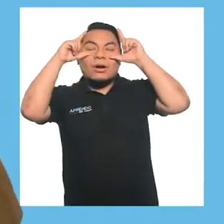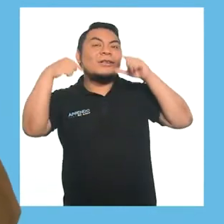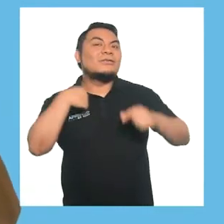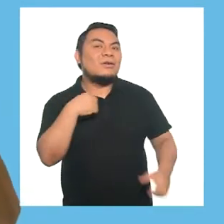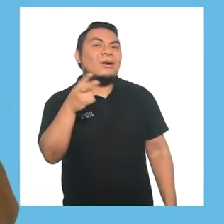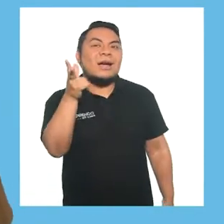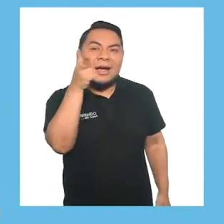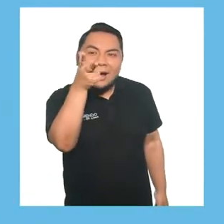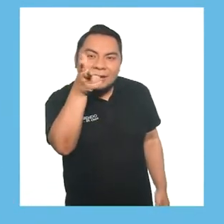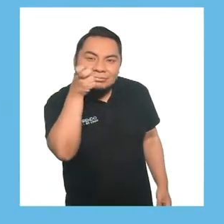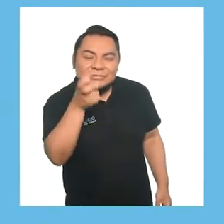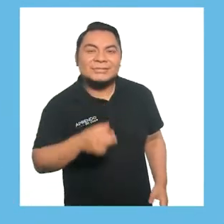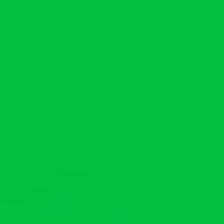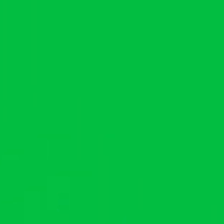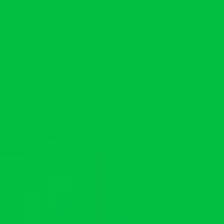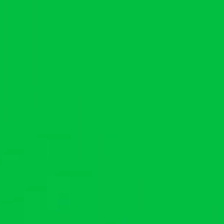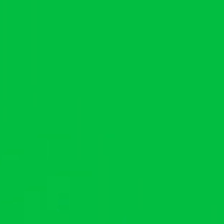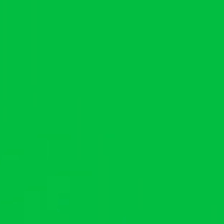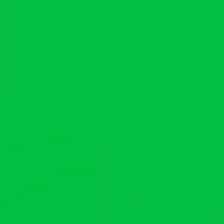yo escucho.